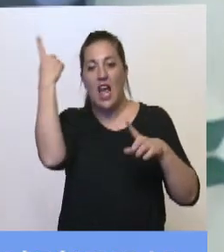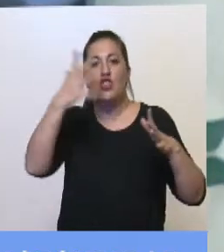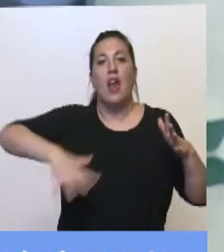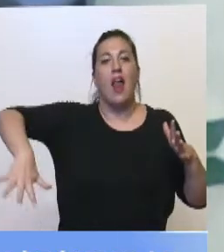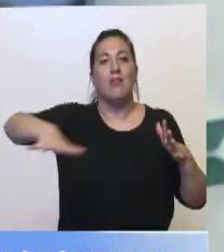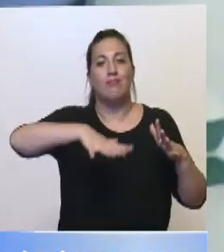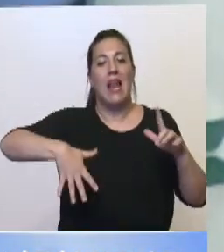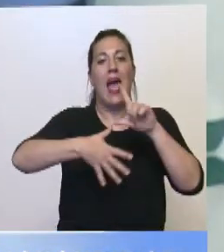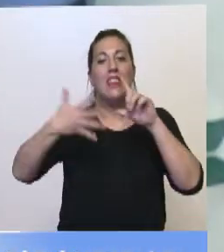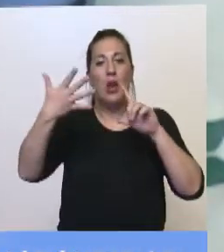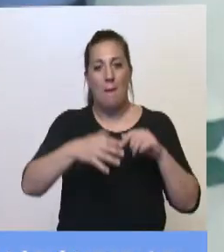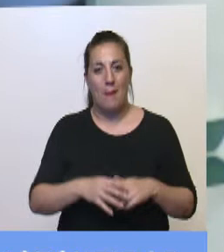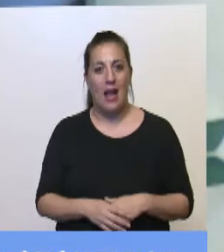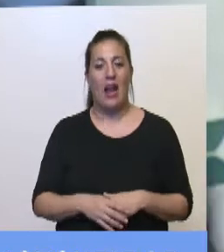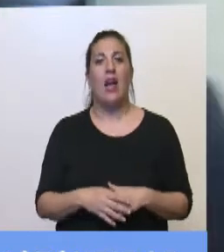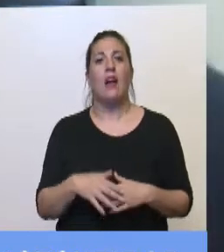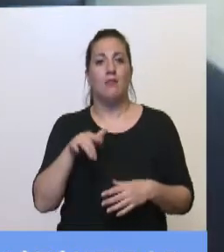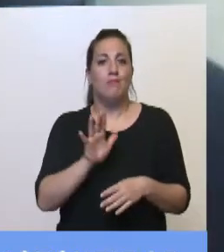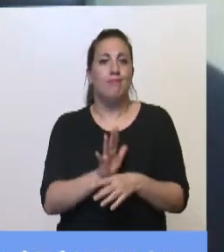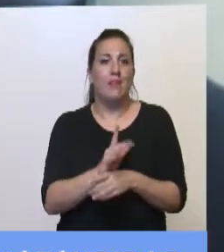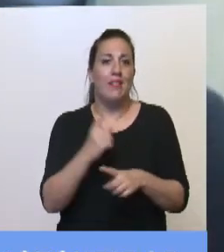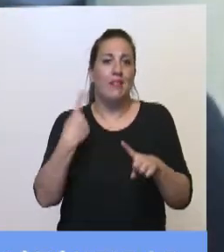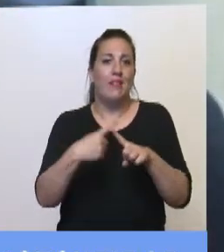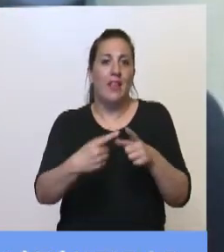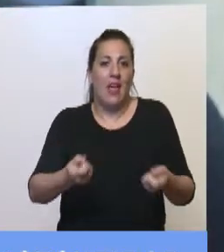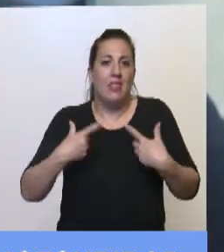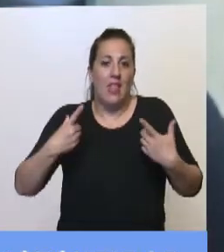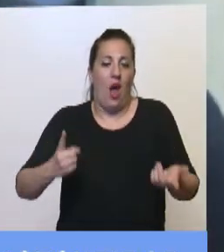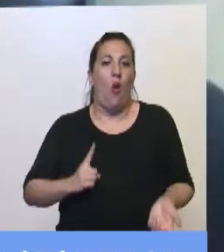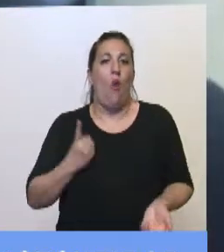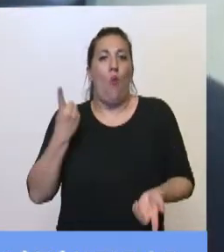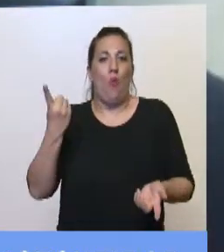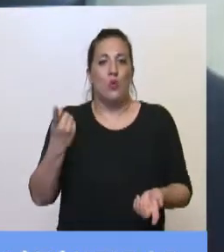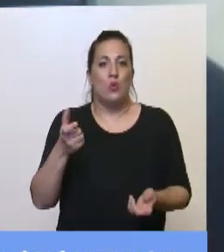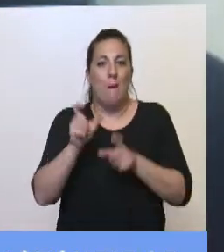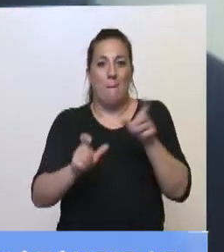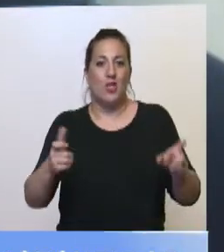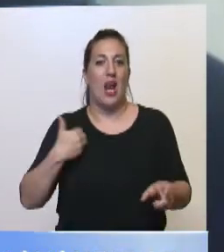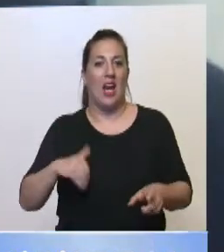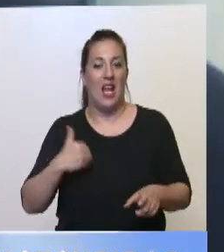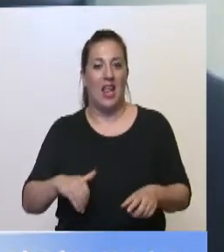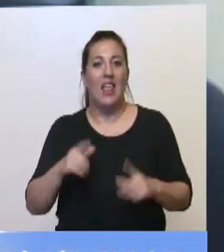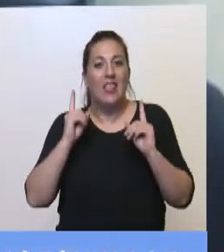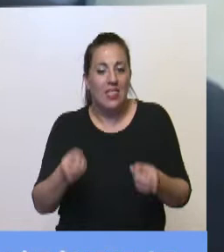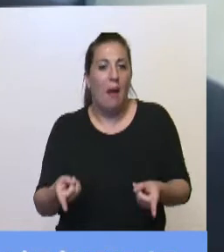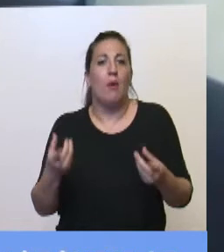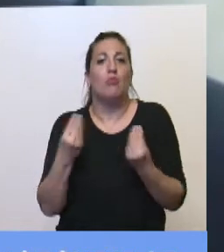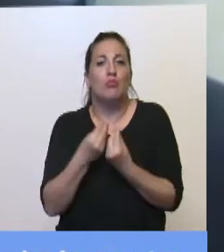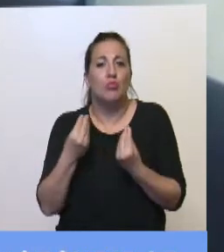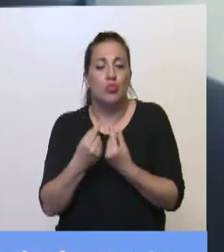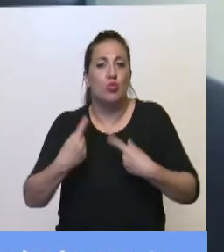latinoamericana, que tanto nos enorgulleció a todos los argentinos, y que también con tanto recuerdo,